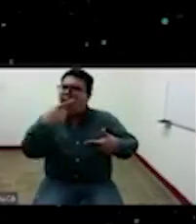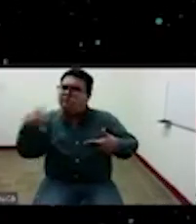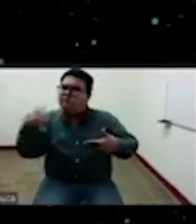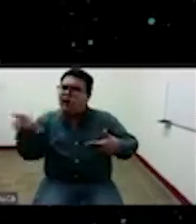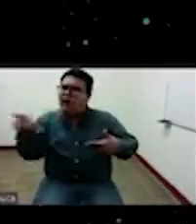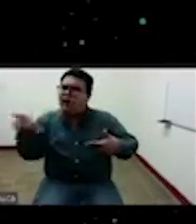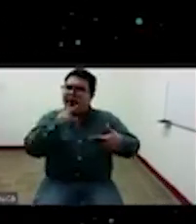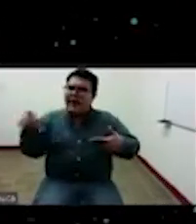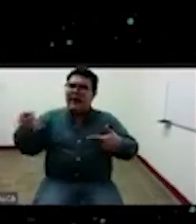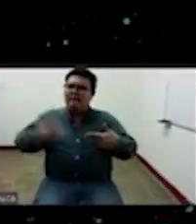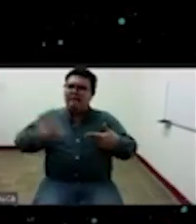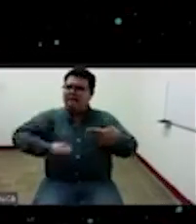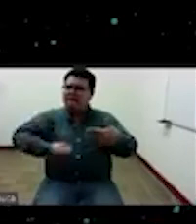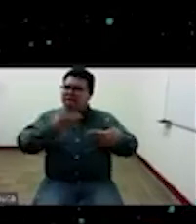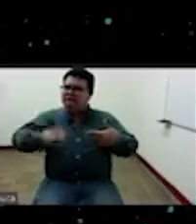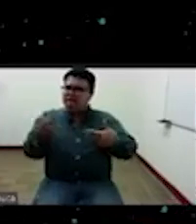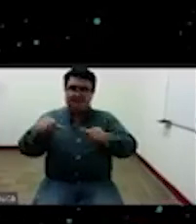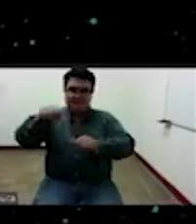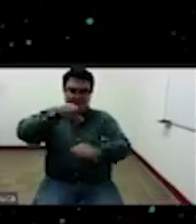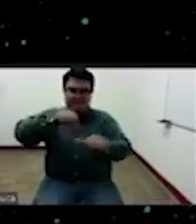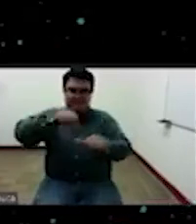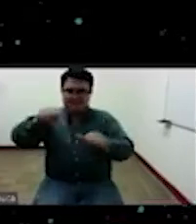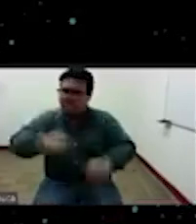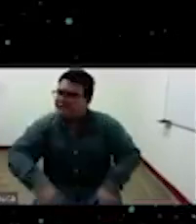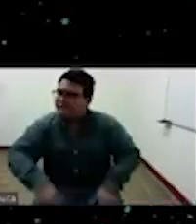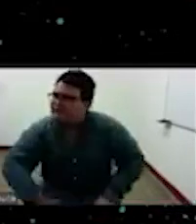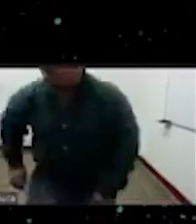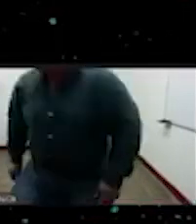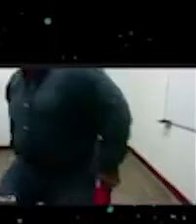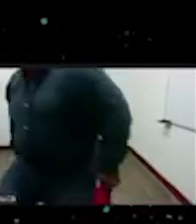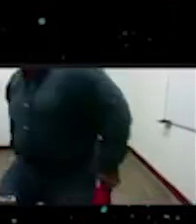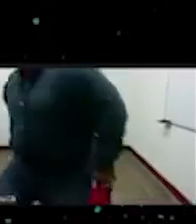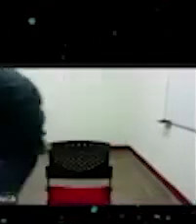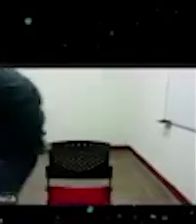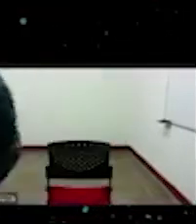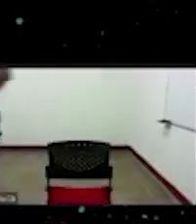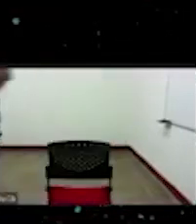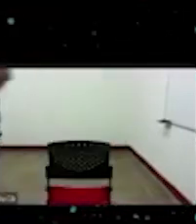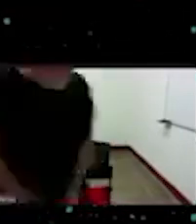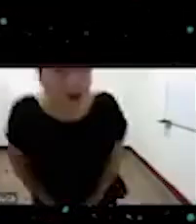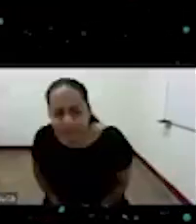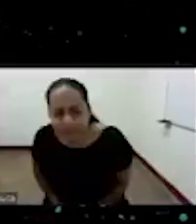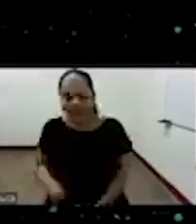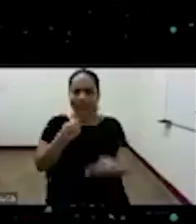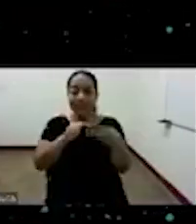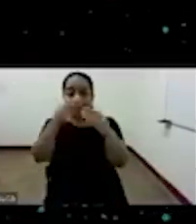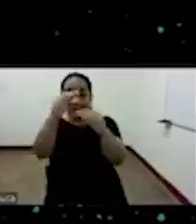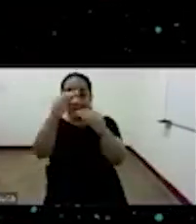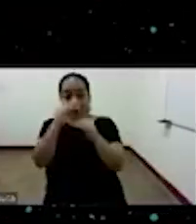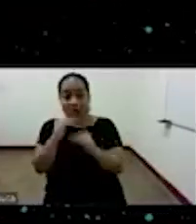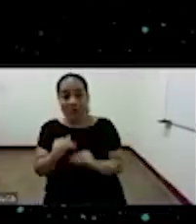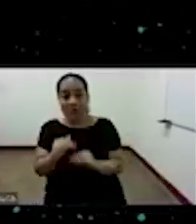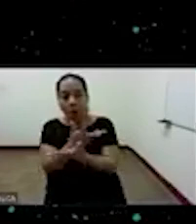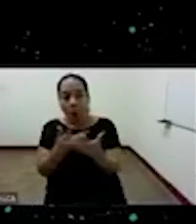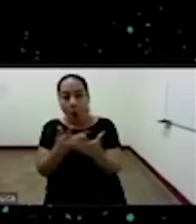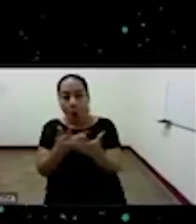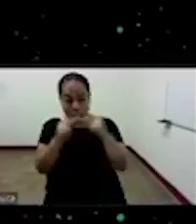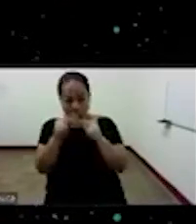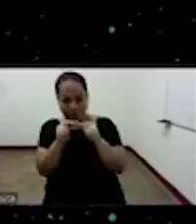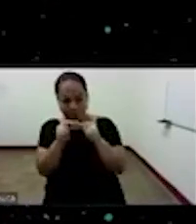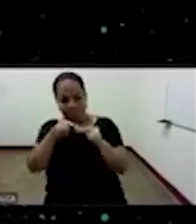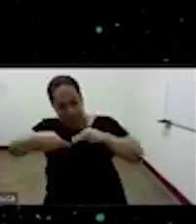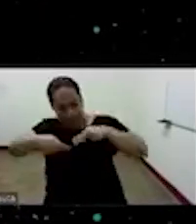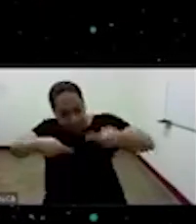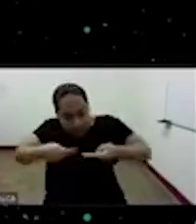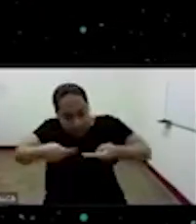expresiones en un tercer momento él dice que que es importante hacer una deconstrucción y esa deconstrucción viene a